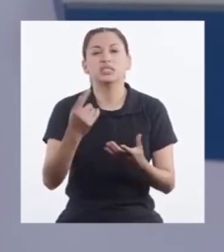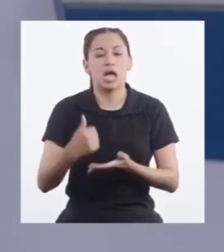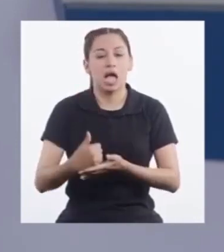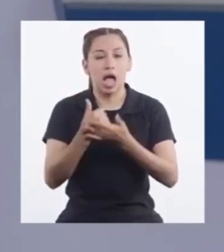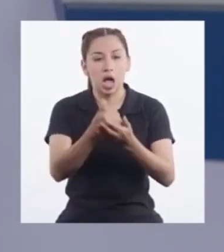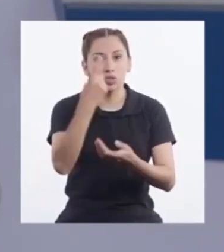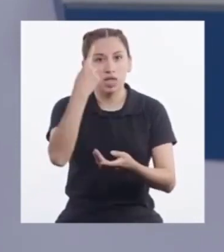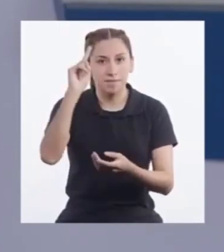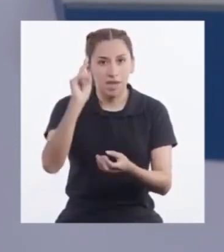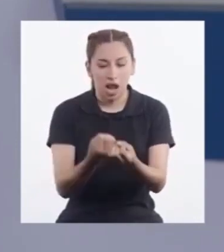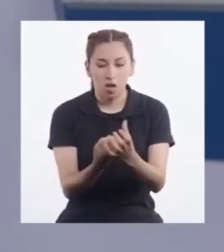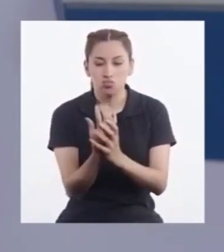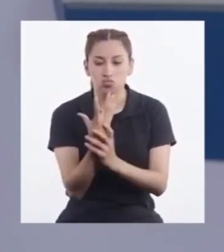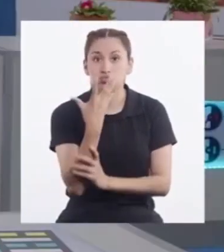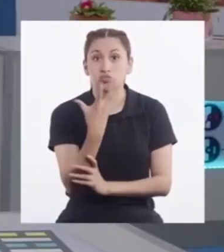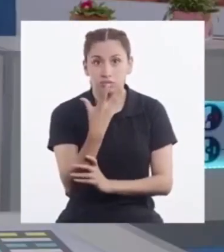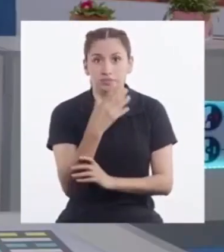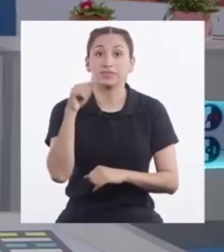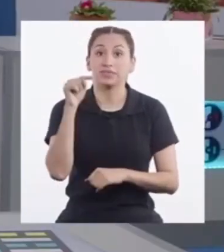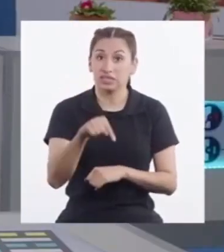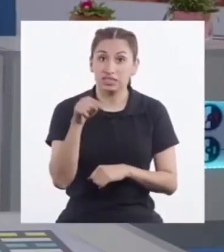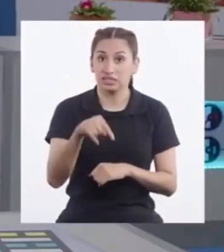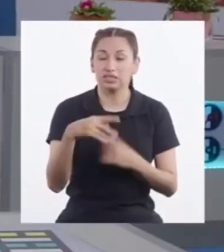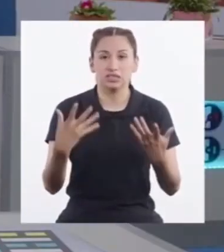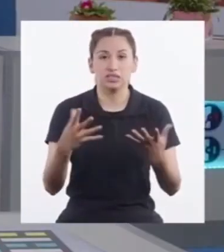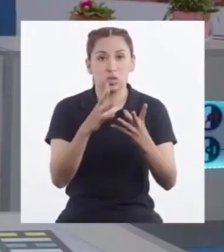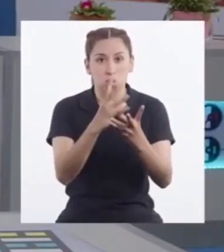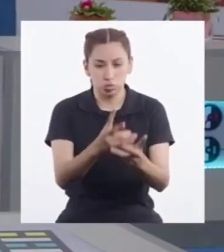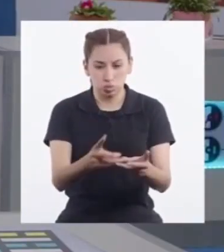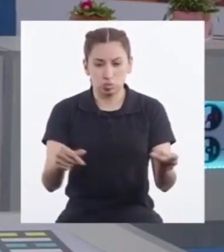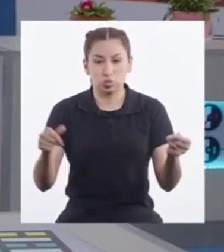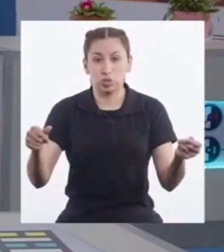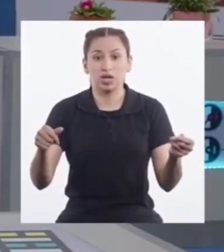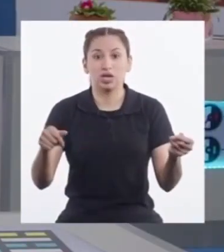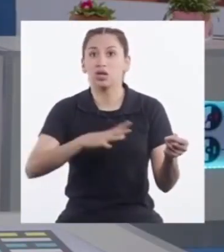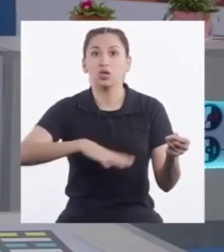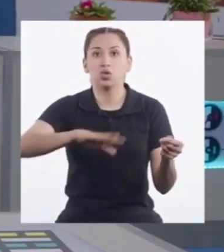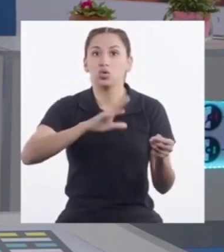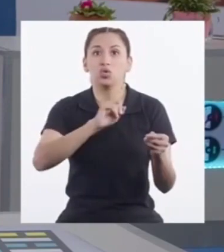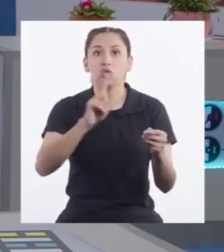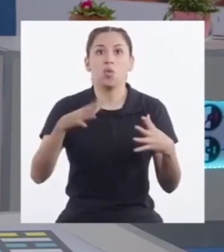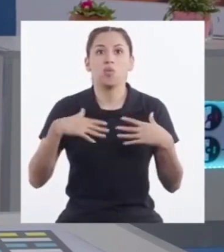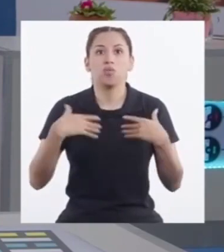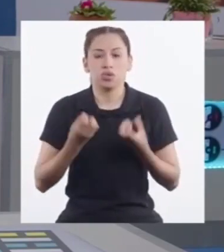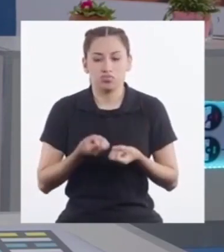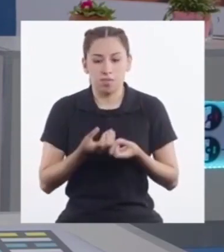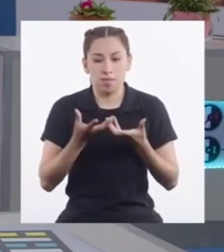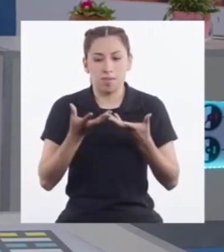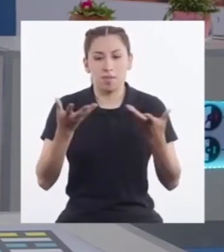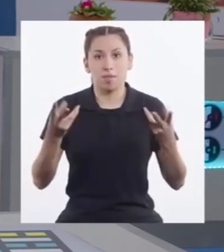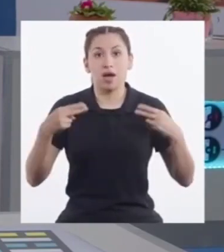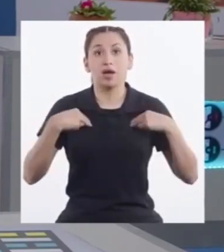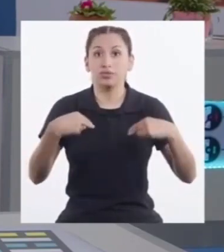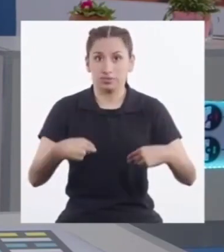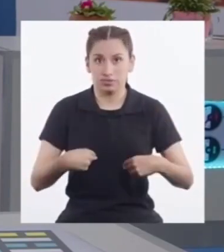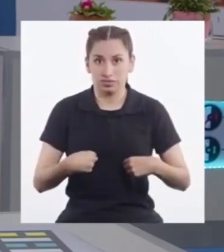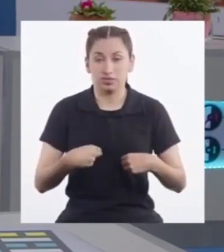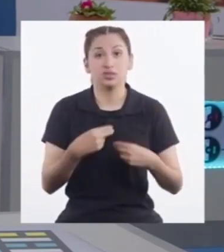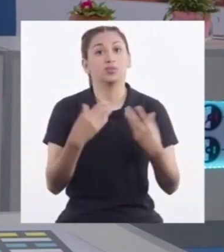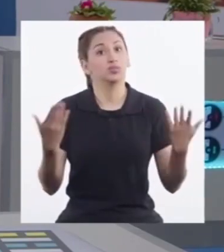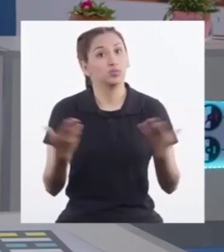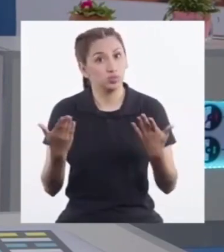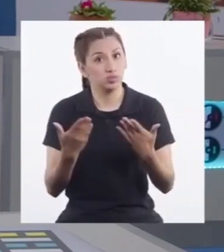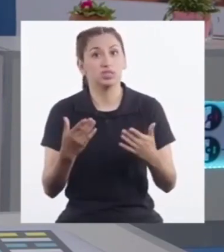De las plantas Esto hace que los suelos Dejen de producir Nutrientes Y por